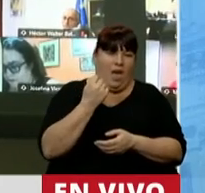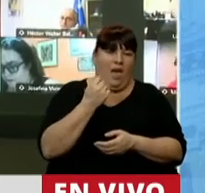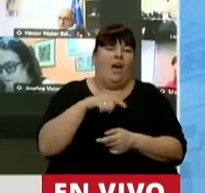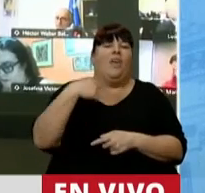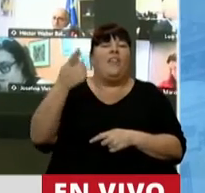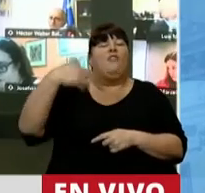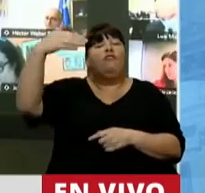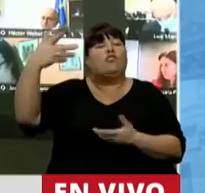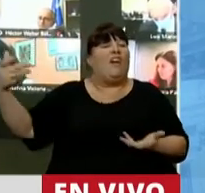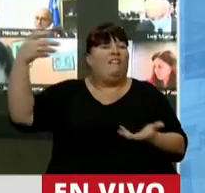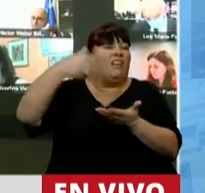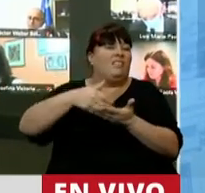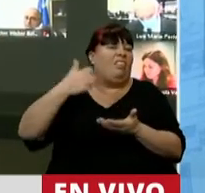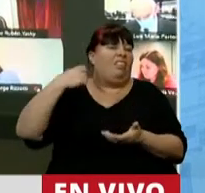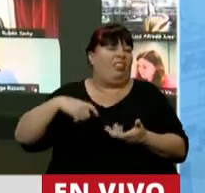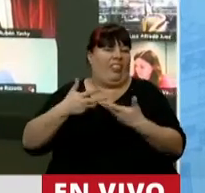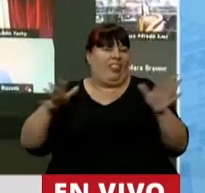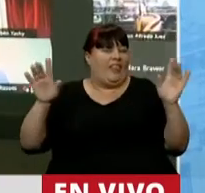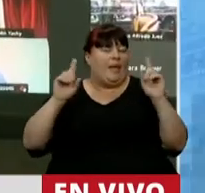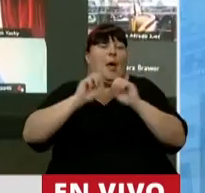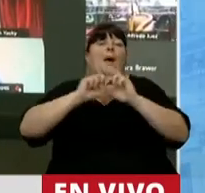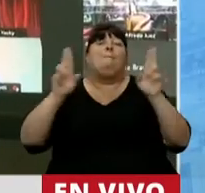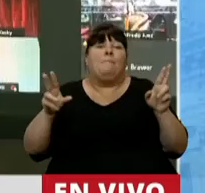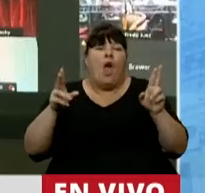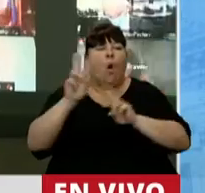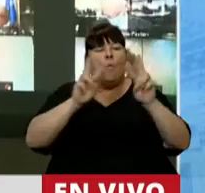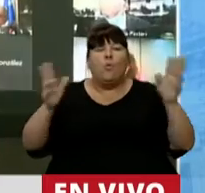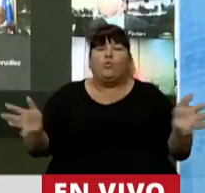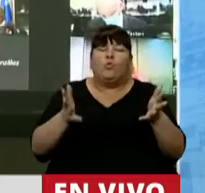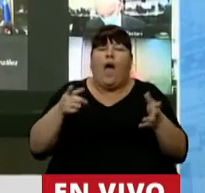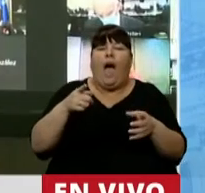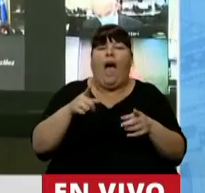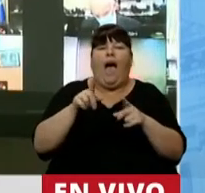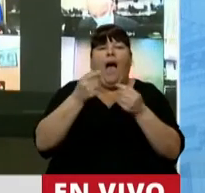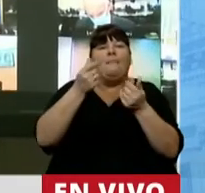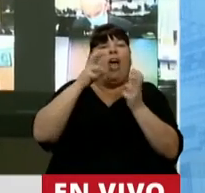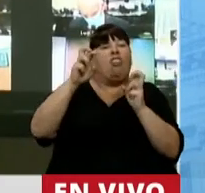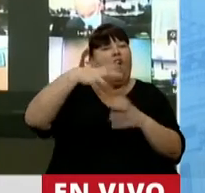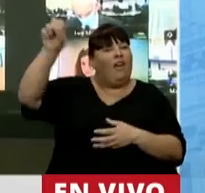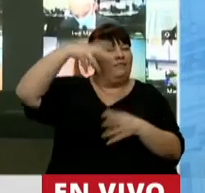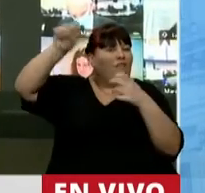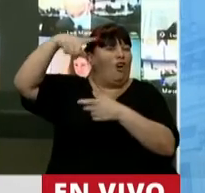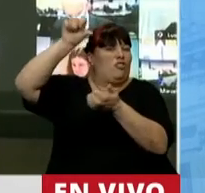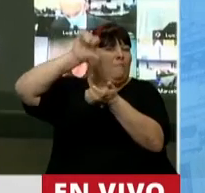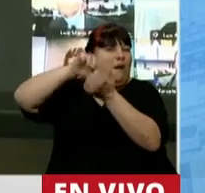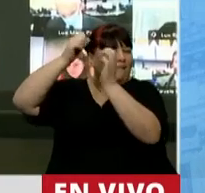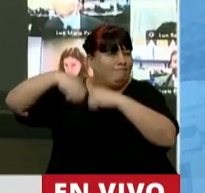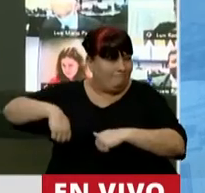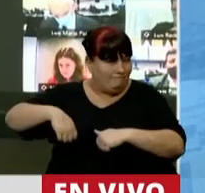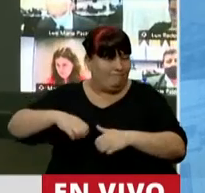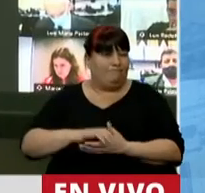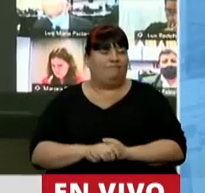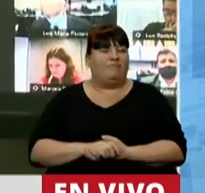desestimulará futuras inversiones y, peor aún, fogoneará la fuga de capitales. Y las